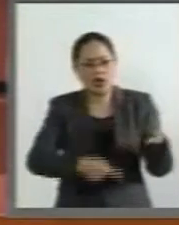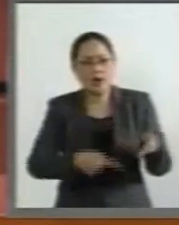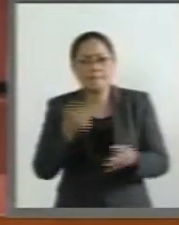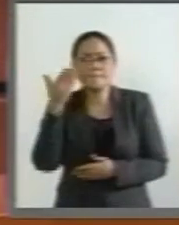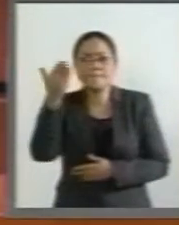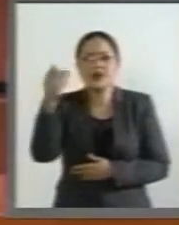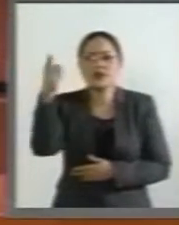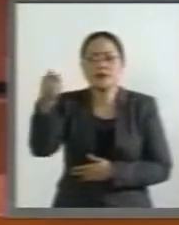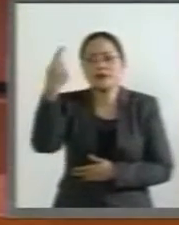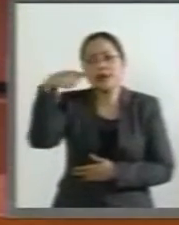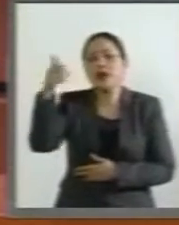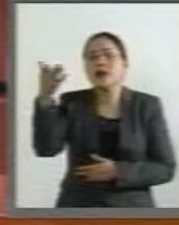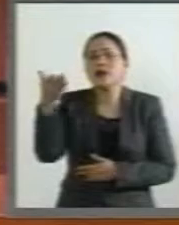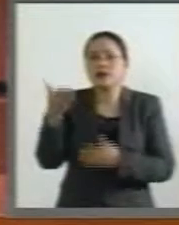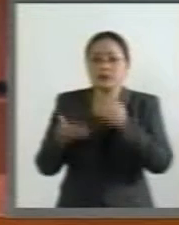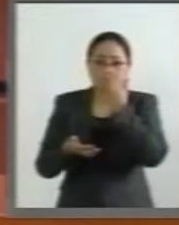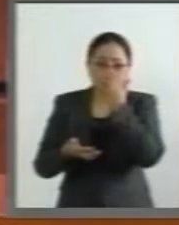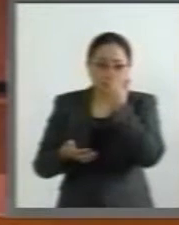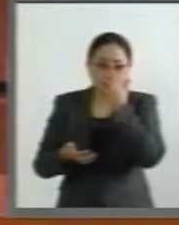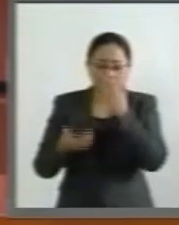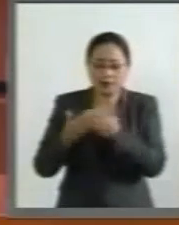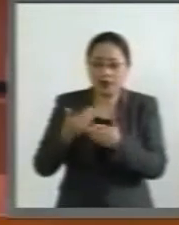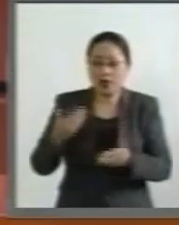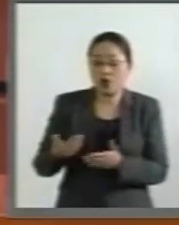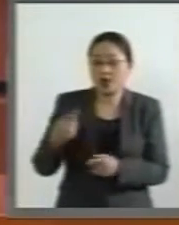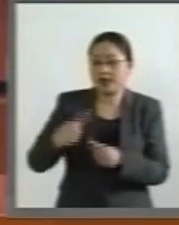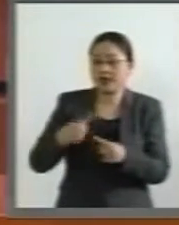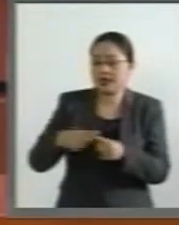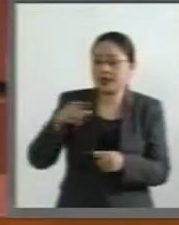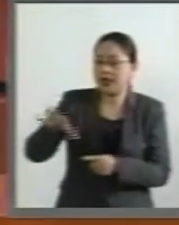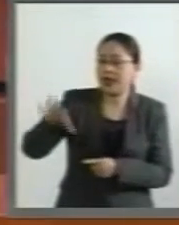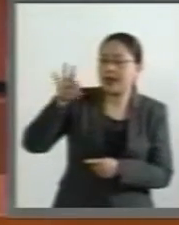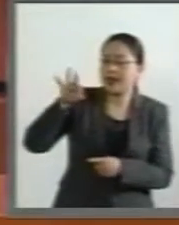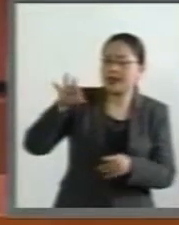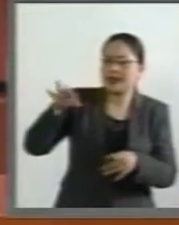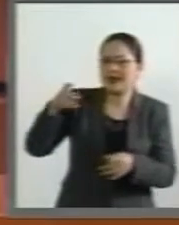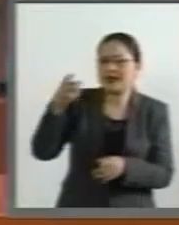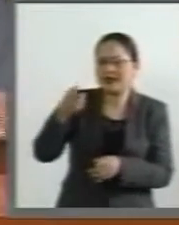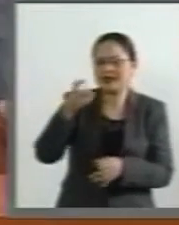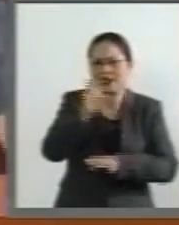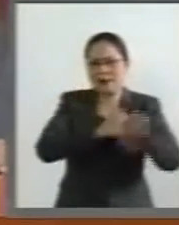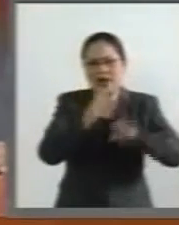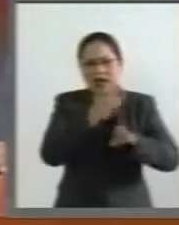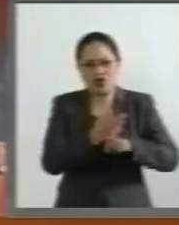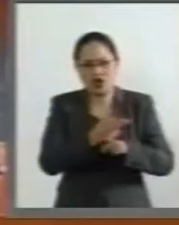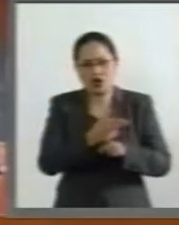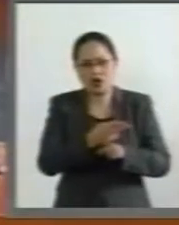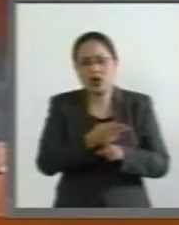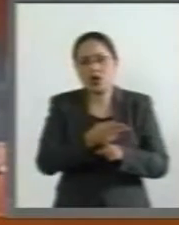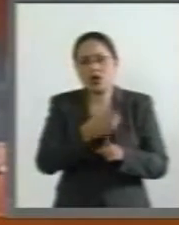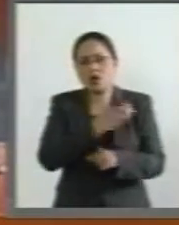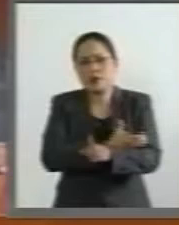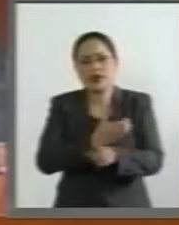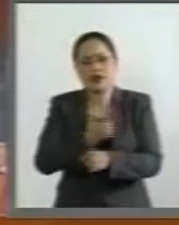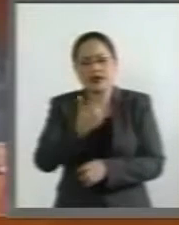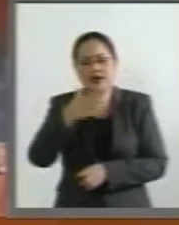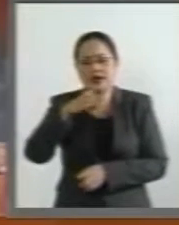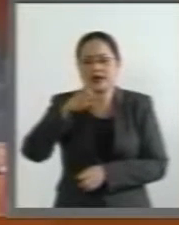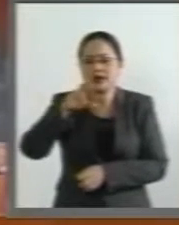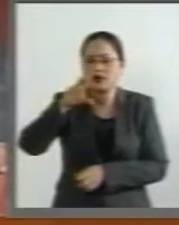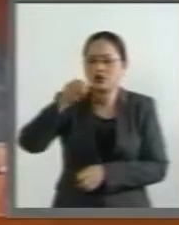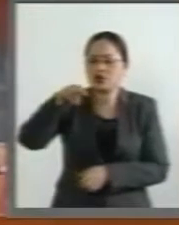que vamos a nombrar el día de hoy como embajador, al compañero Jerónimo